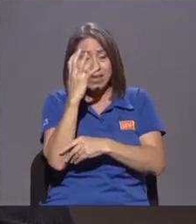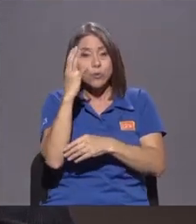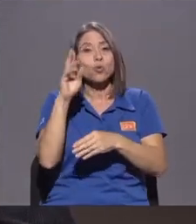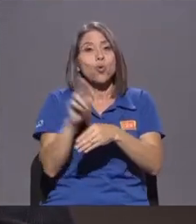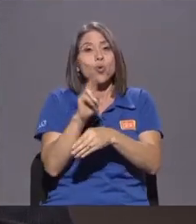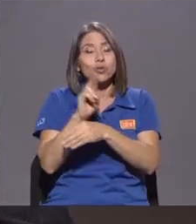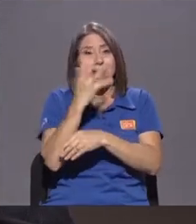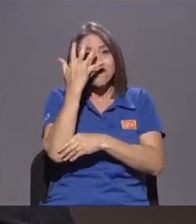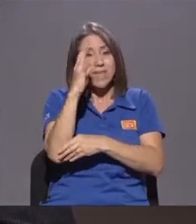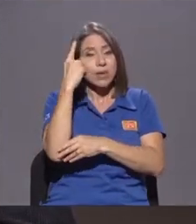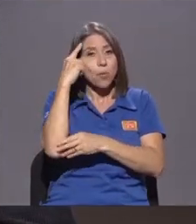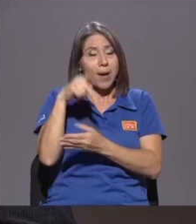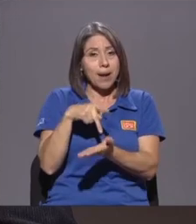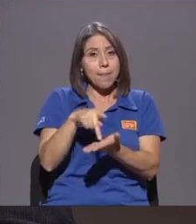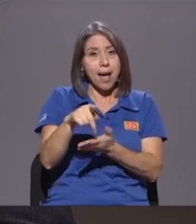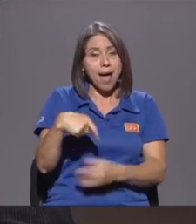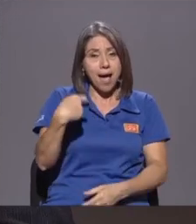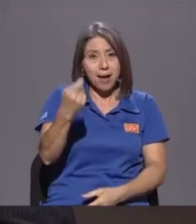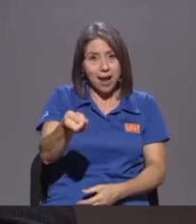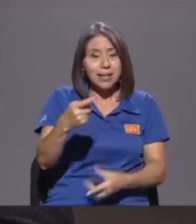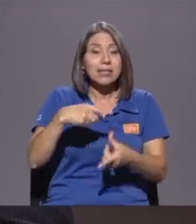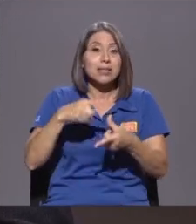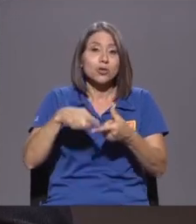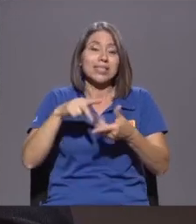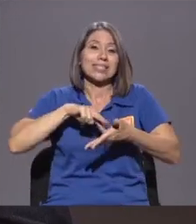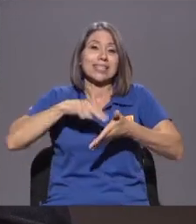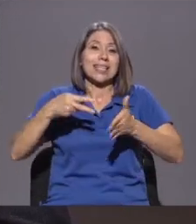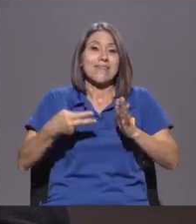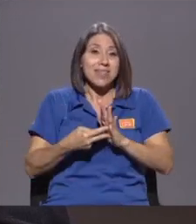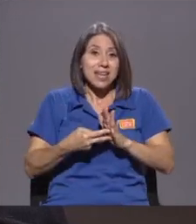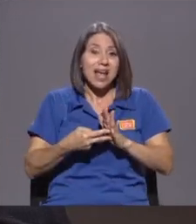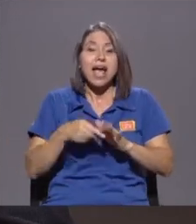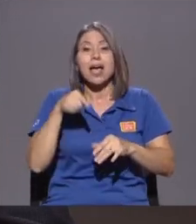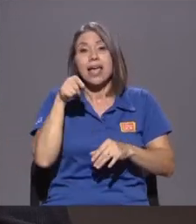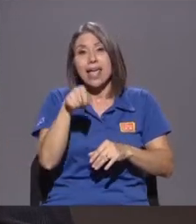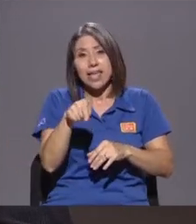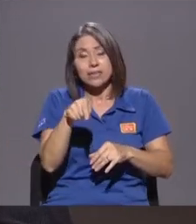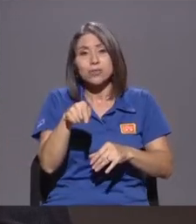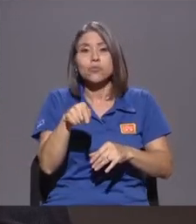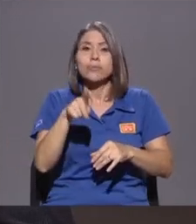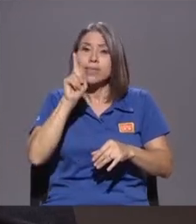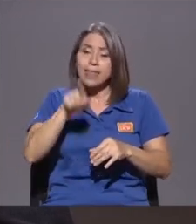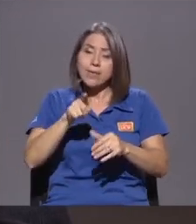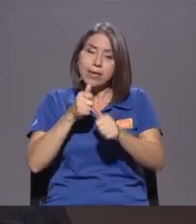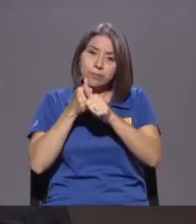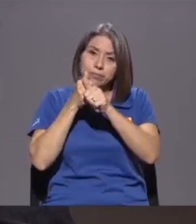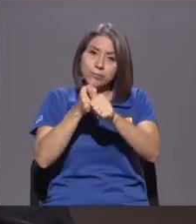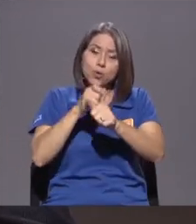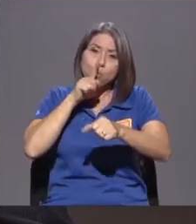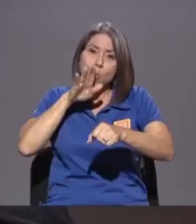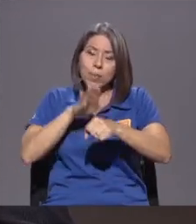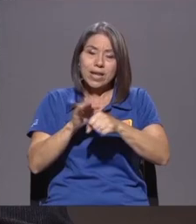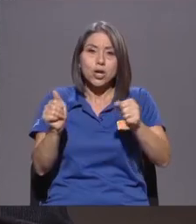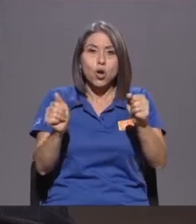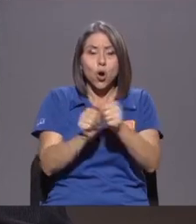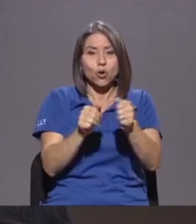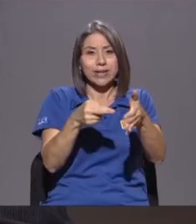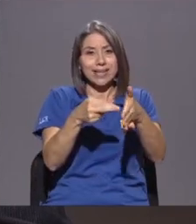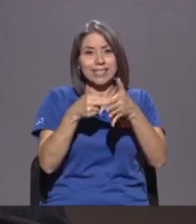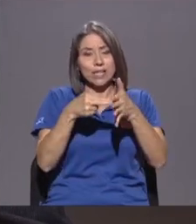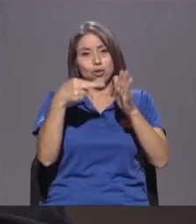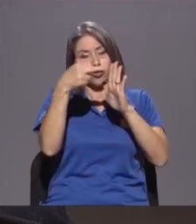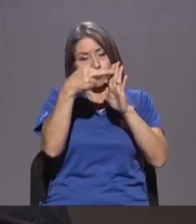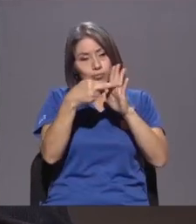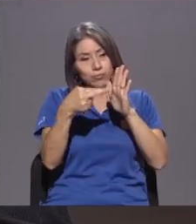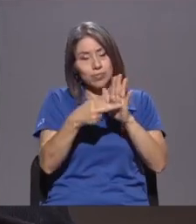pago Es Un Jugador Sistémico Y que por lo Tanto Tiene que cumplir Con todos Los requisitos Que ya